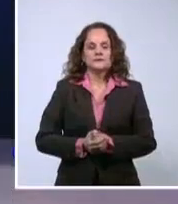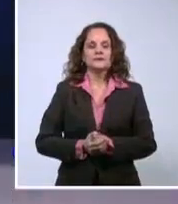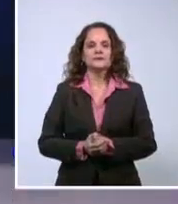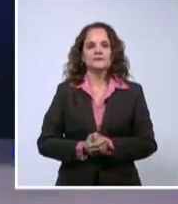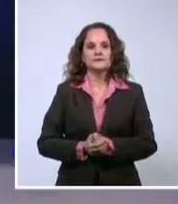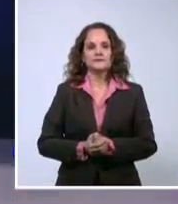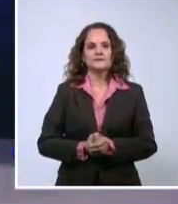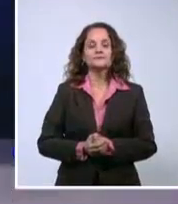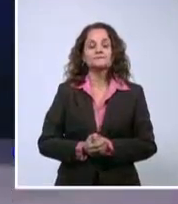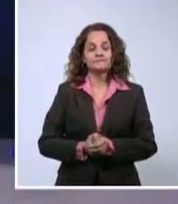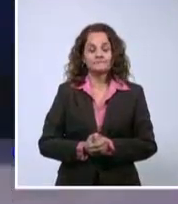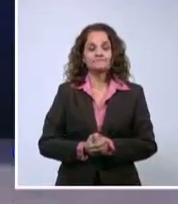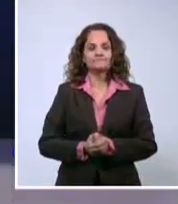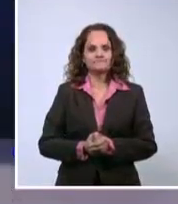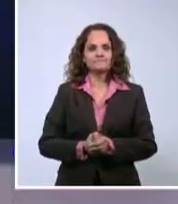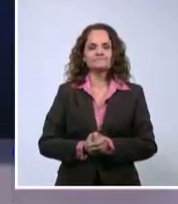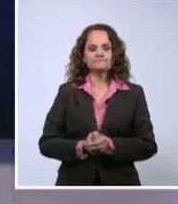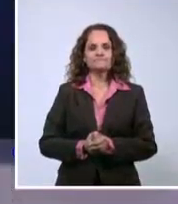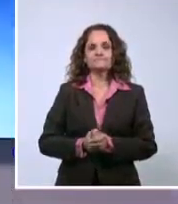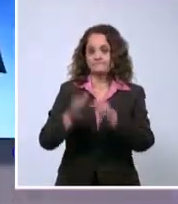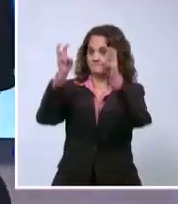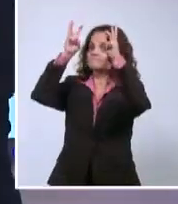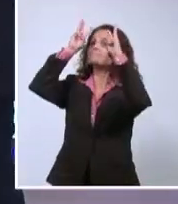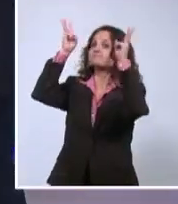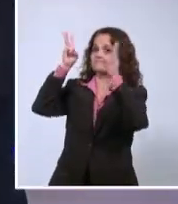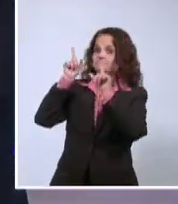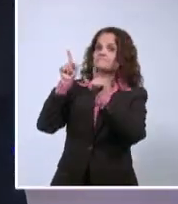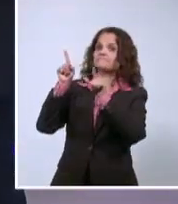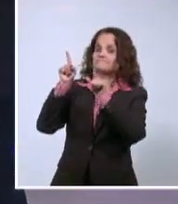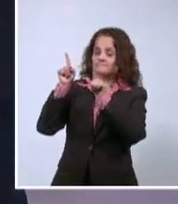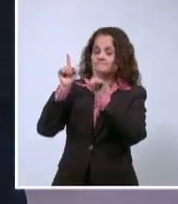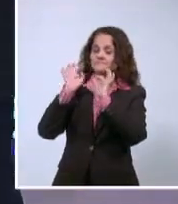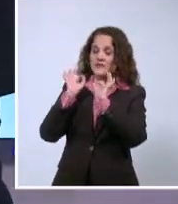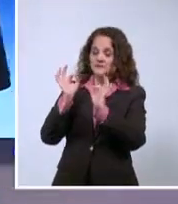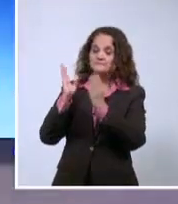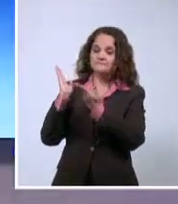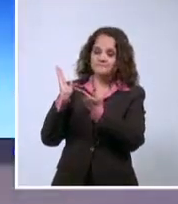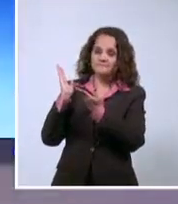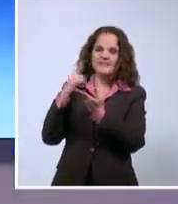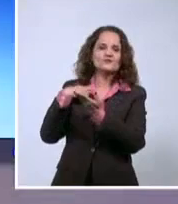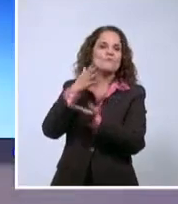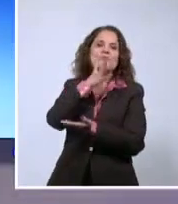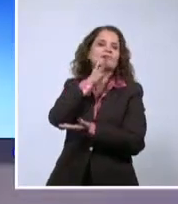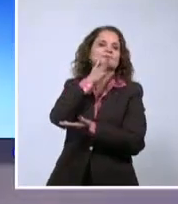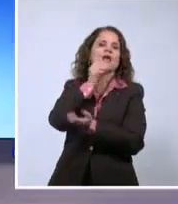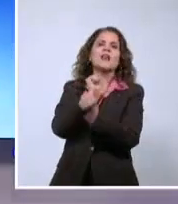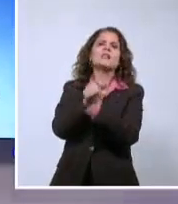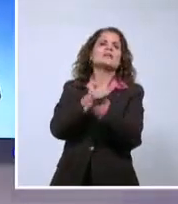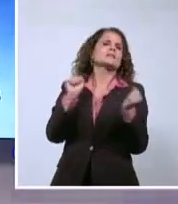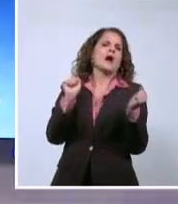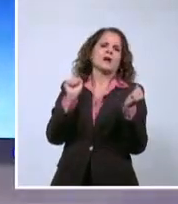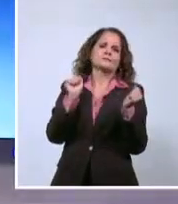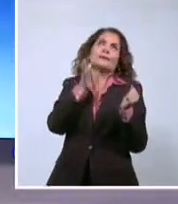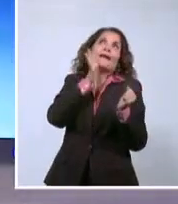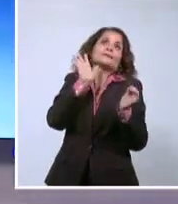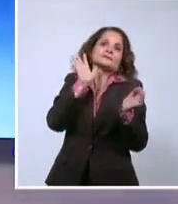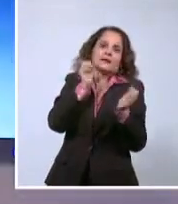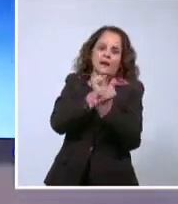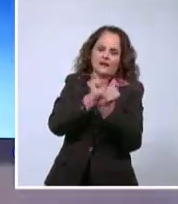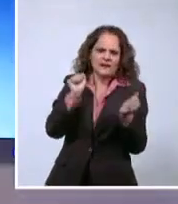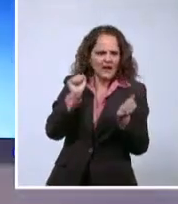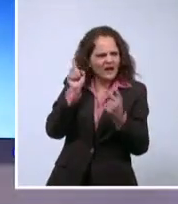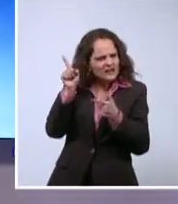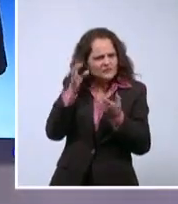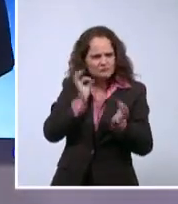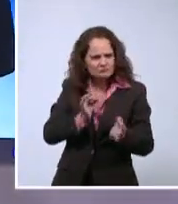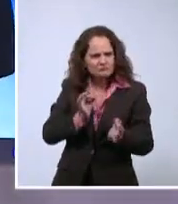Las redes sociales. Las redes sociales, el reino de la libertad, de la aparente libertad. Me pregunto si ese espacio